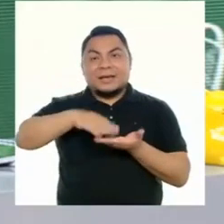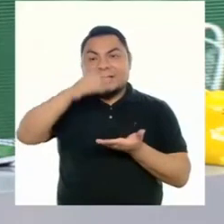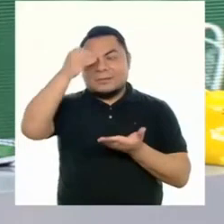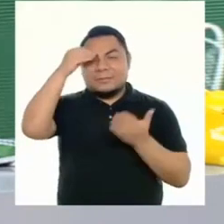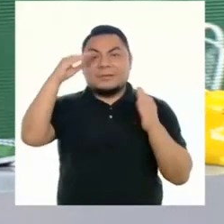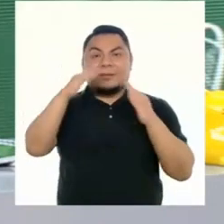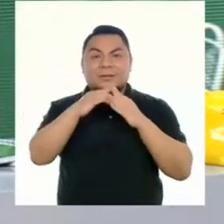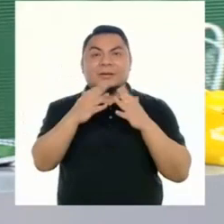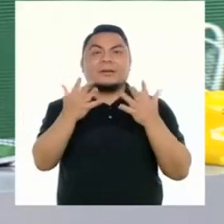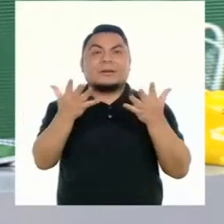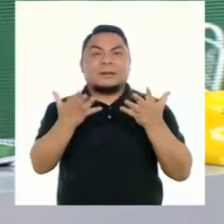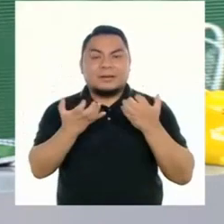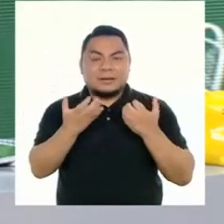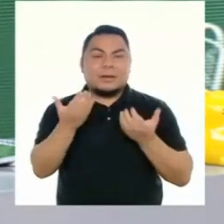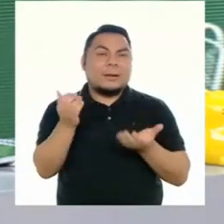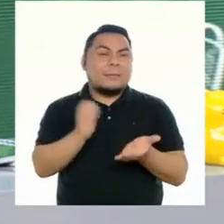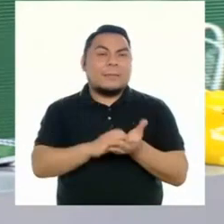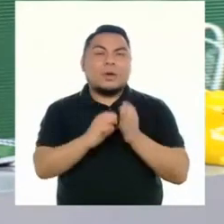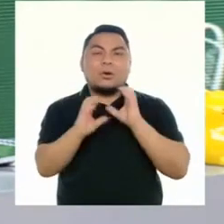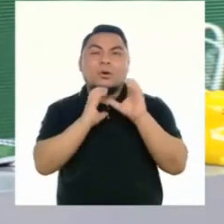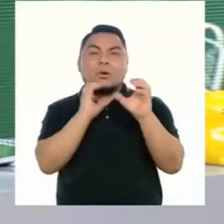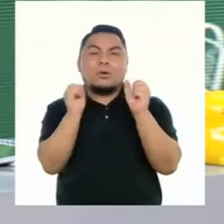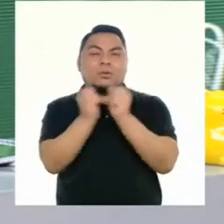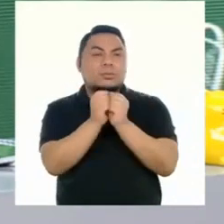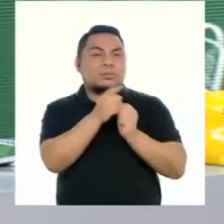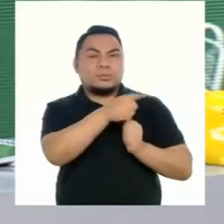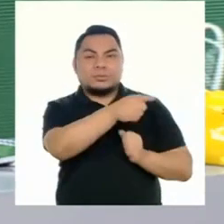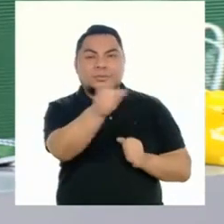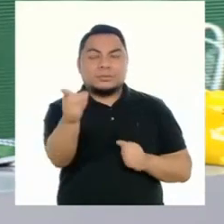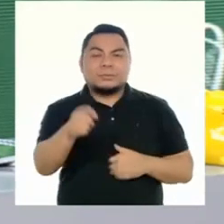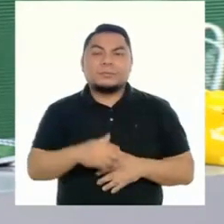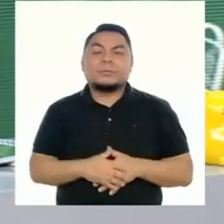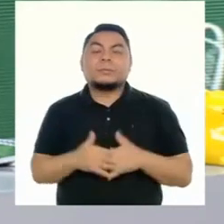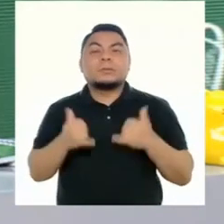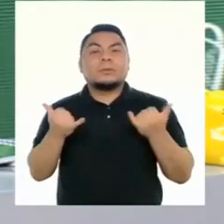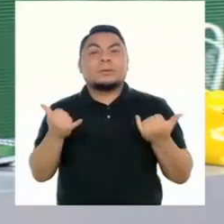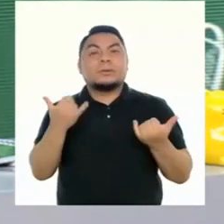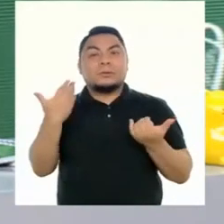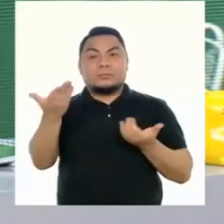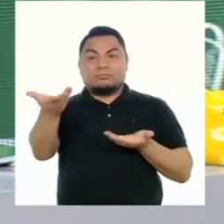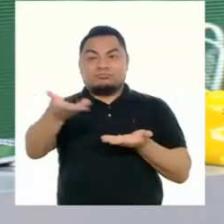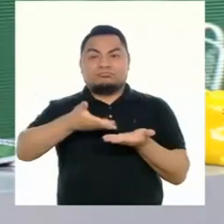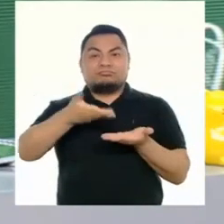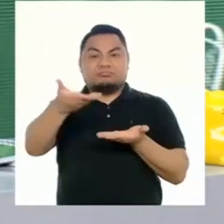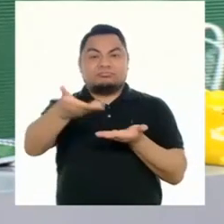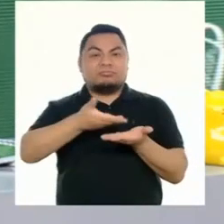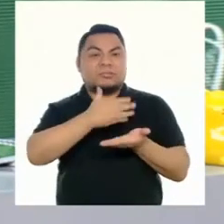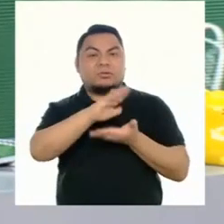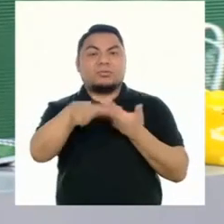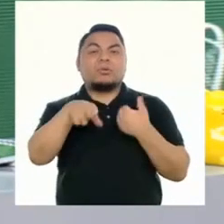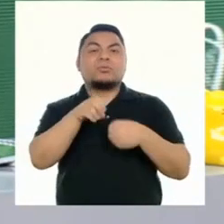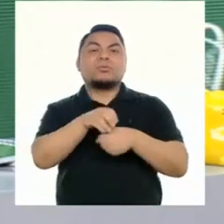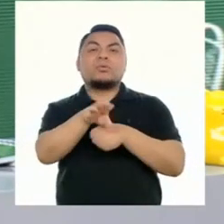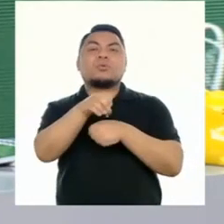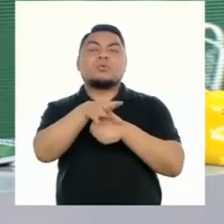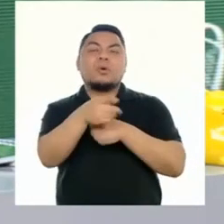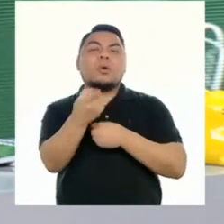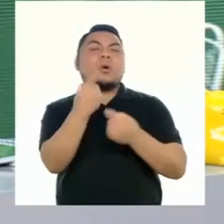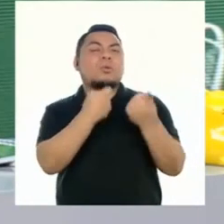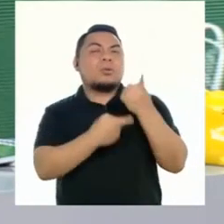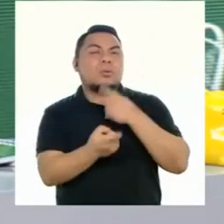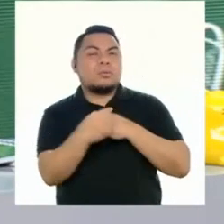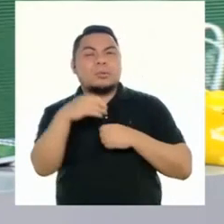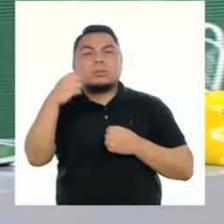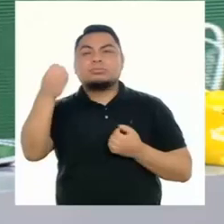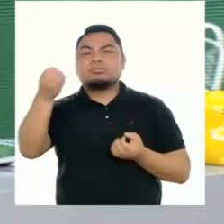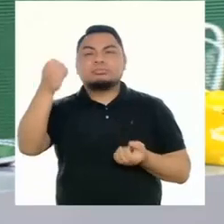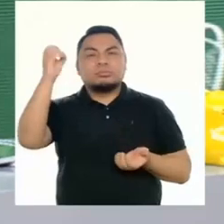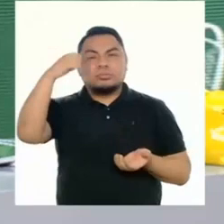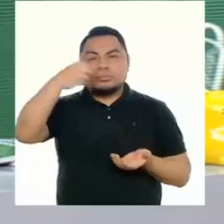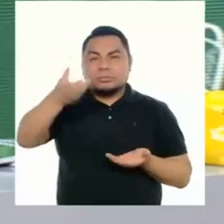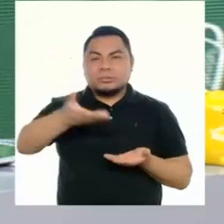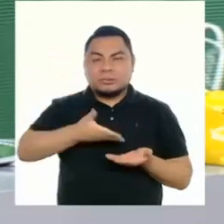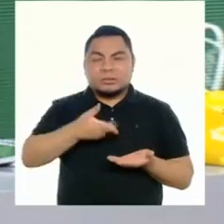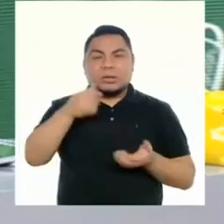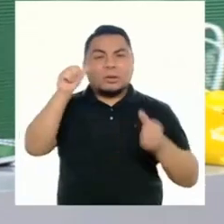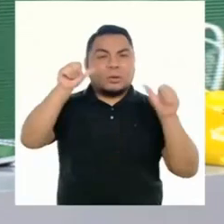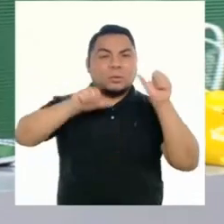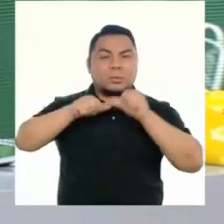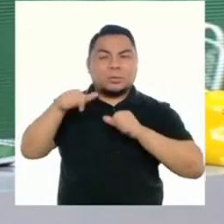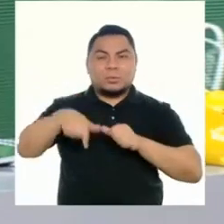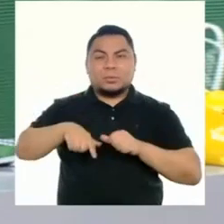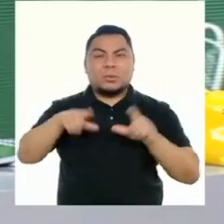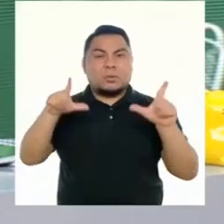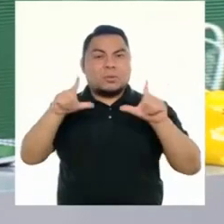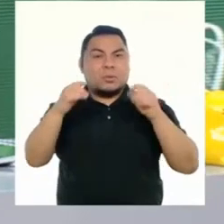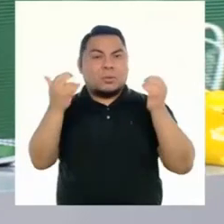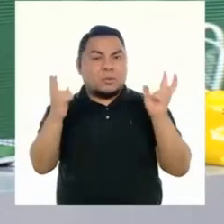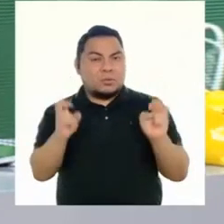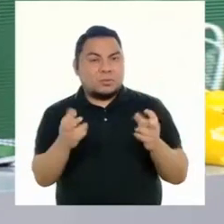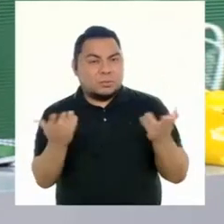Aprendo en Casa queremos estar más comunicados con todos ustedes para recibir todas sus consultas, opiniones o sugerencias, como dudas sobre